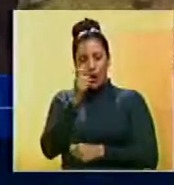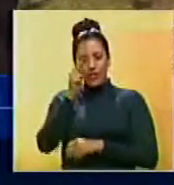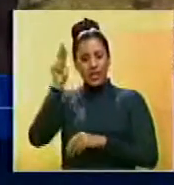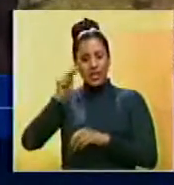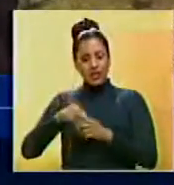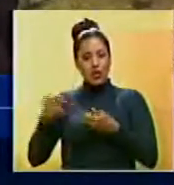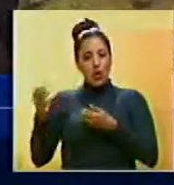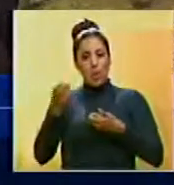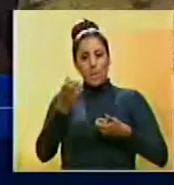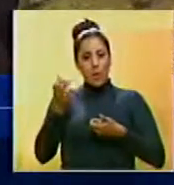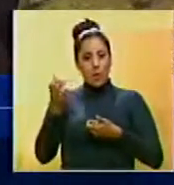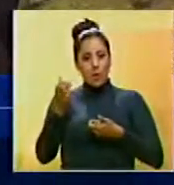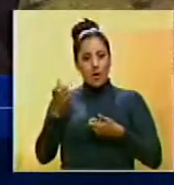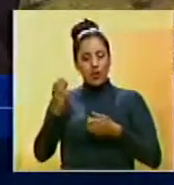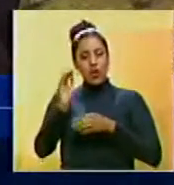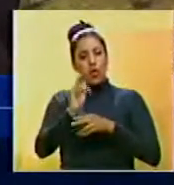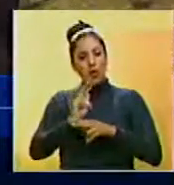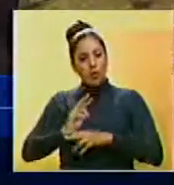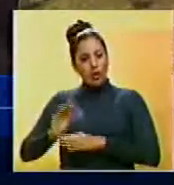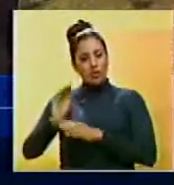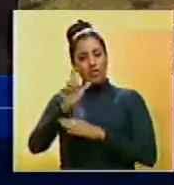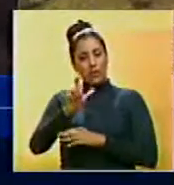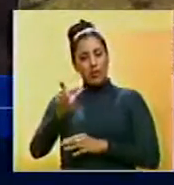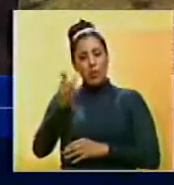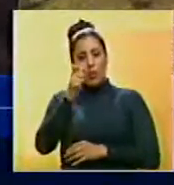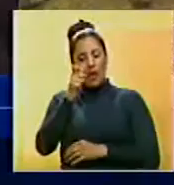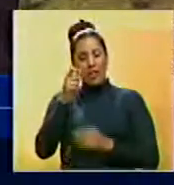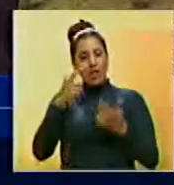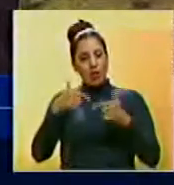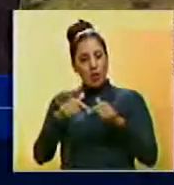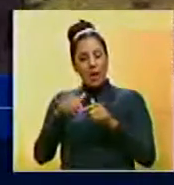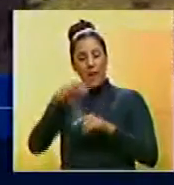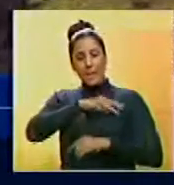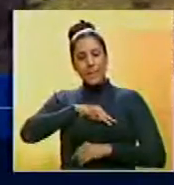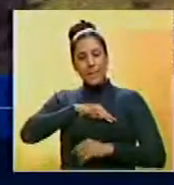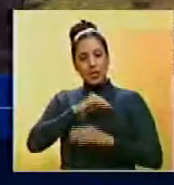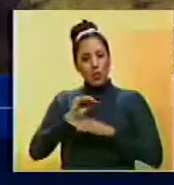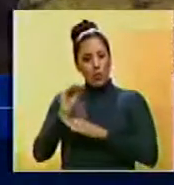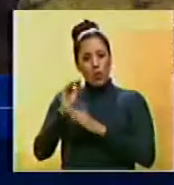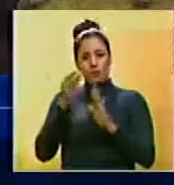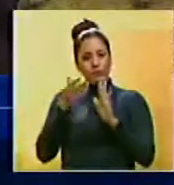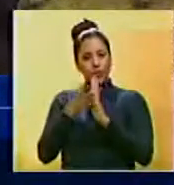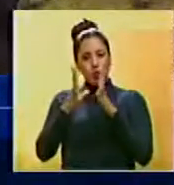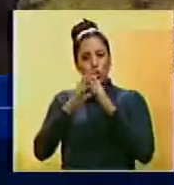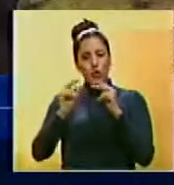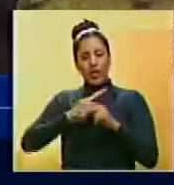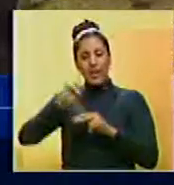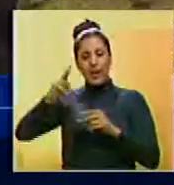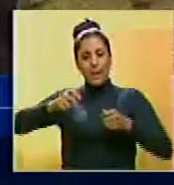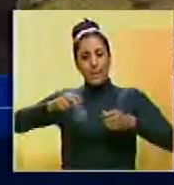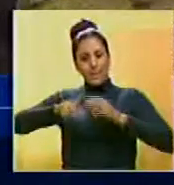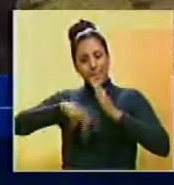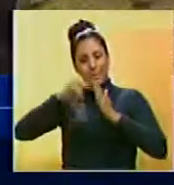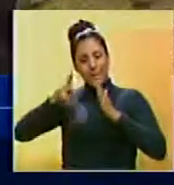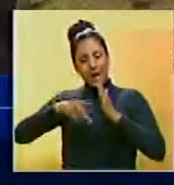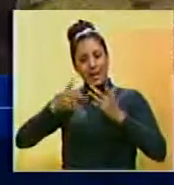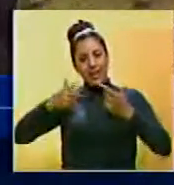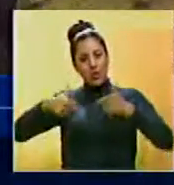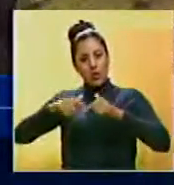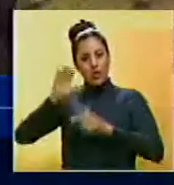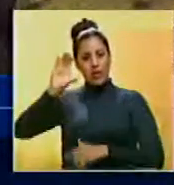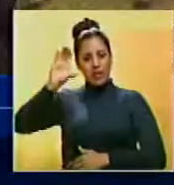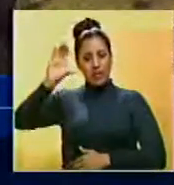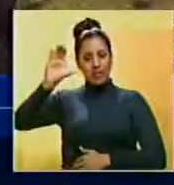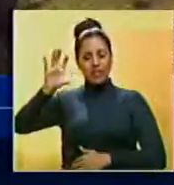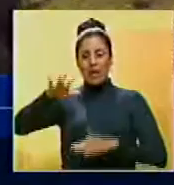Nacional, Bomberos Forestales, Protección Civil y Guardaparques con la misión de custodiar toda la red de parques nacionales y recreacionales del